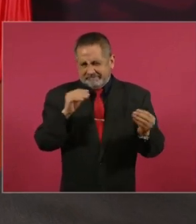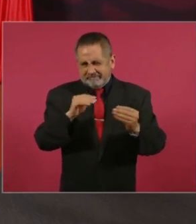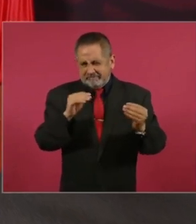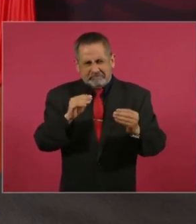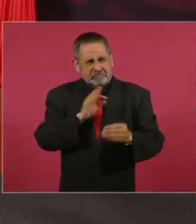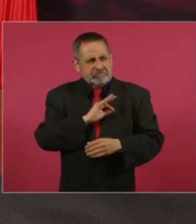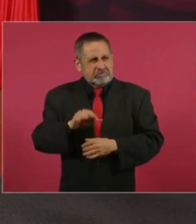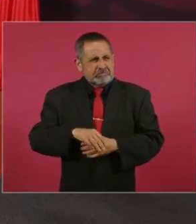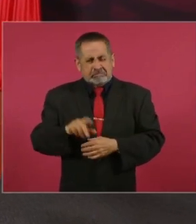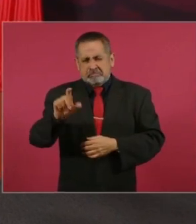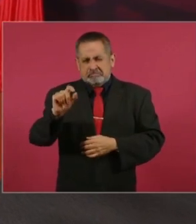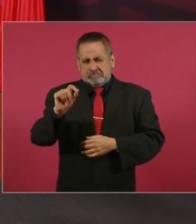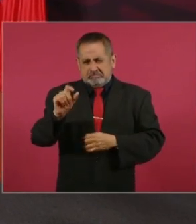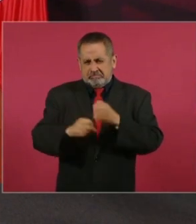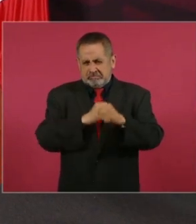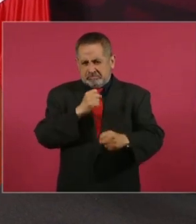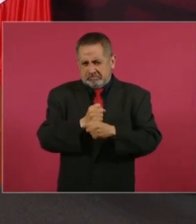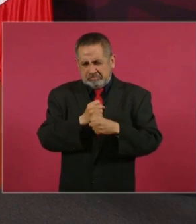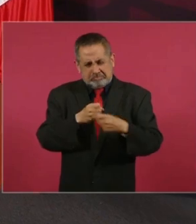20 años.